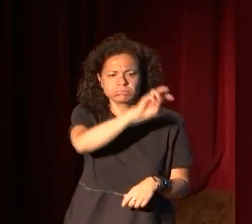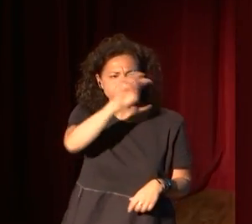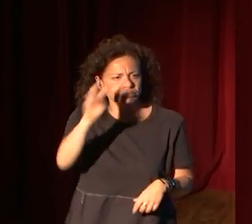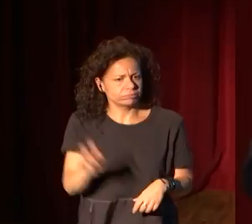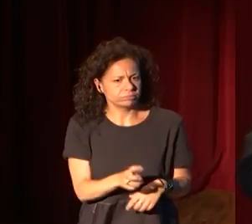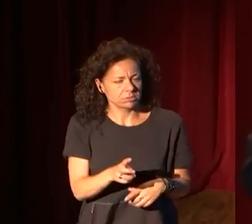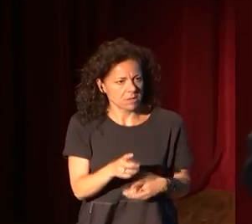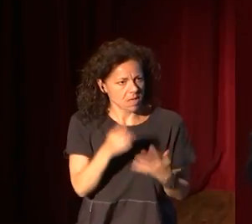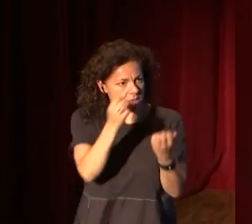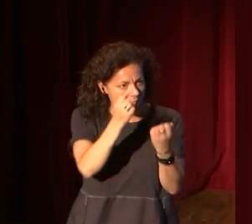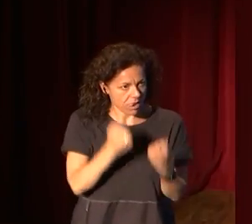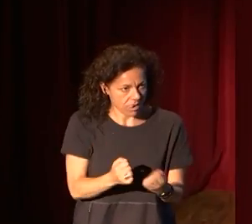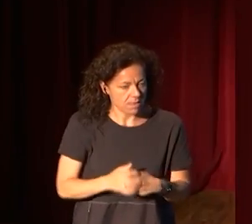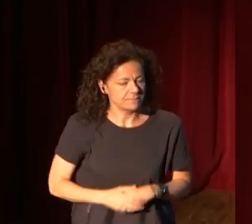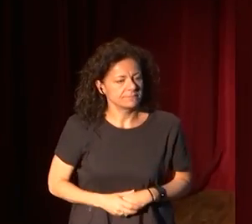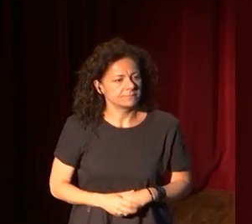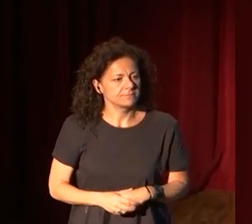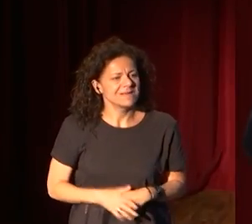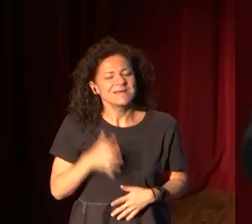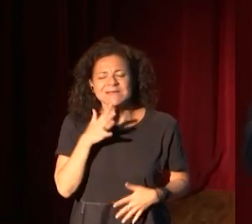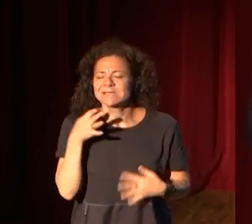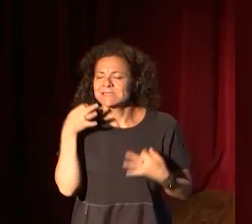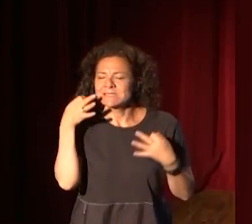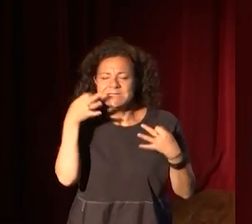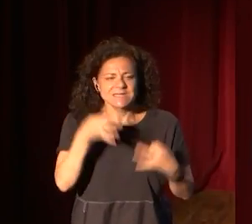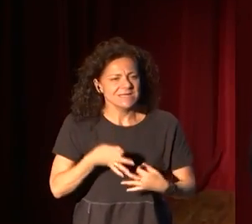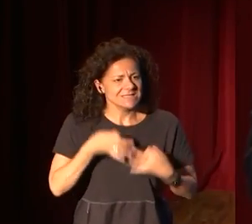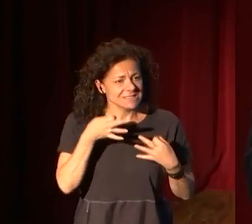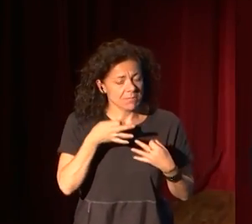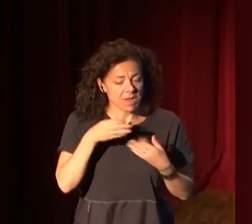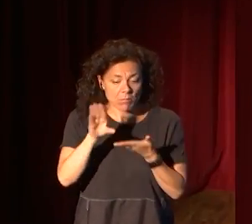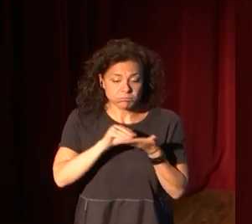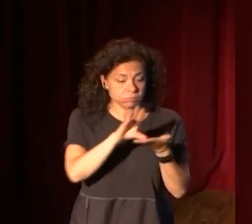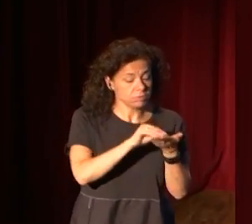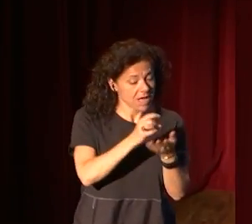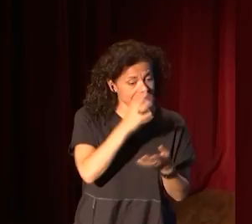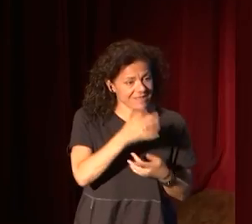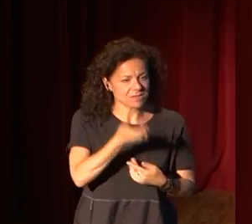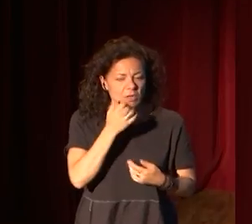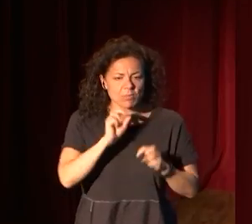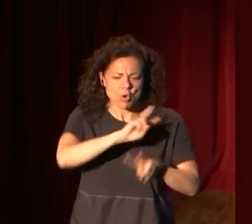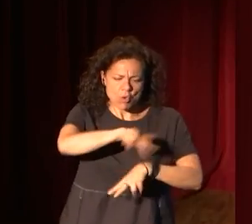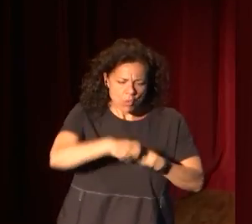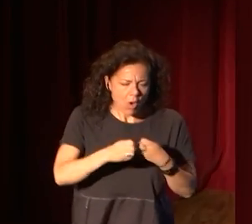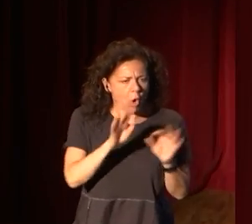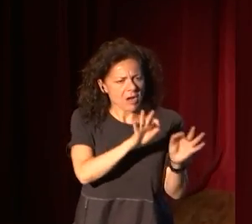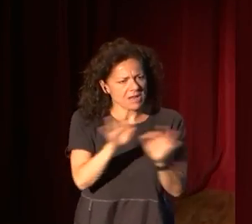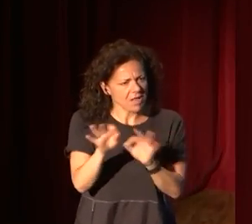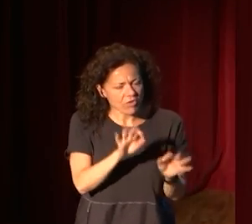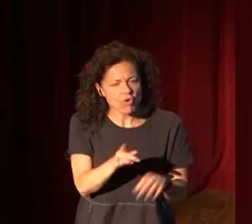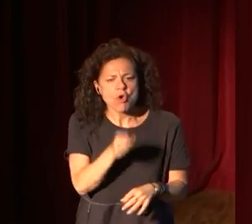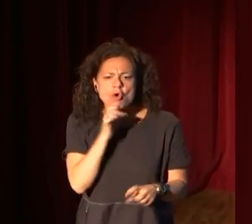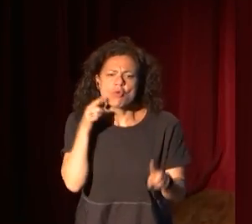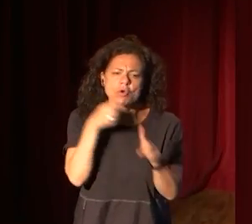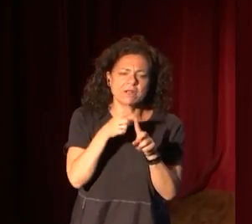organismo. Y siempre retoman ideas como reestructuración de la organización, cómo se